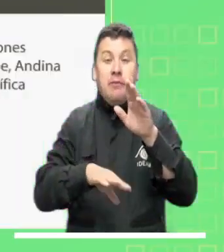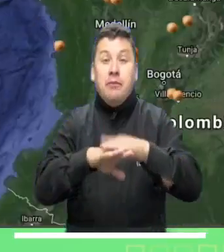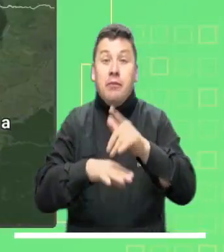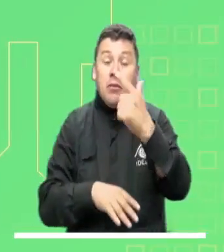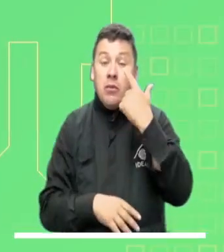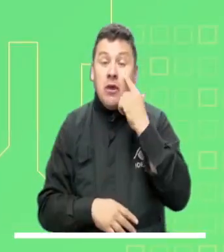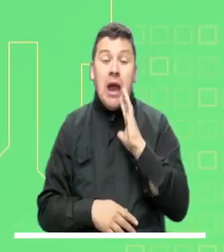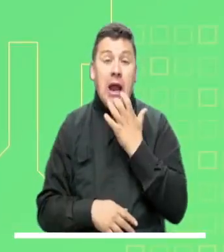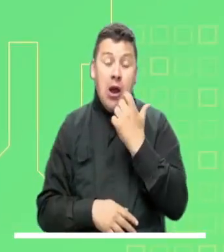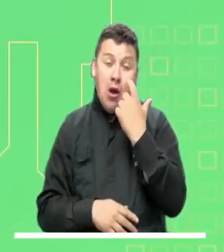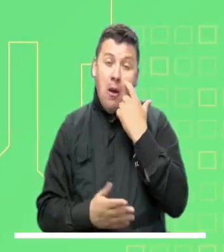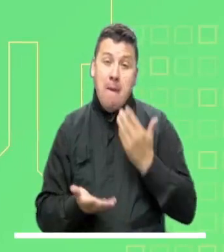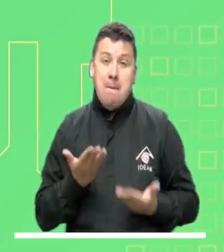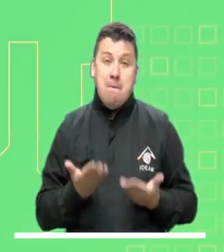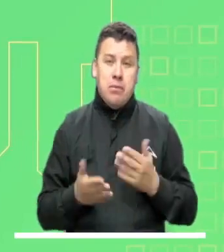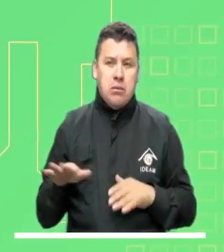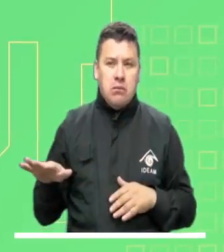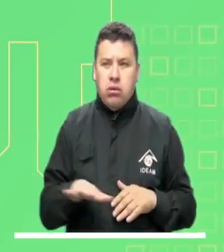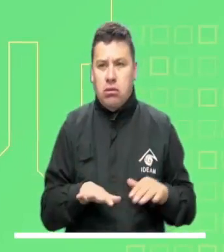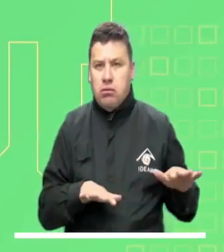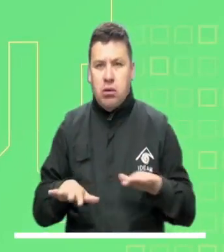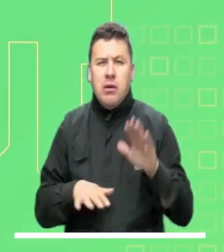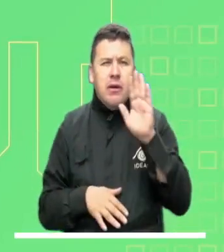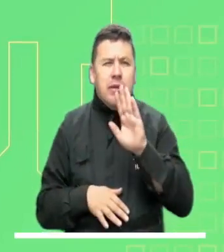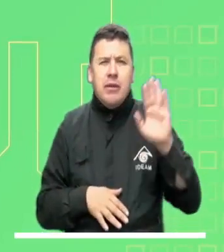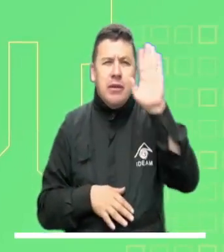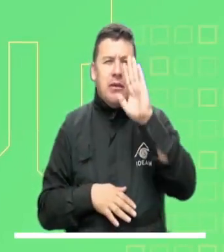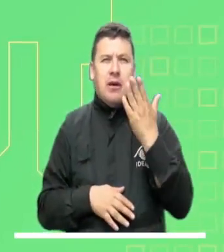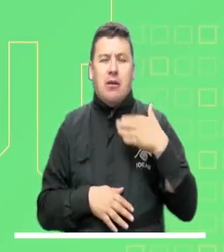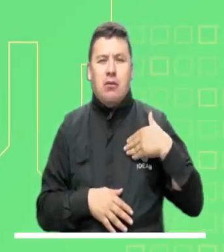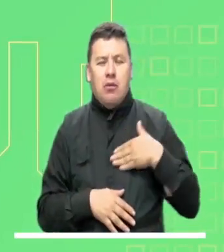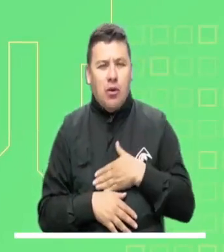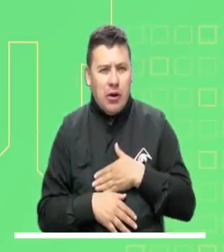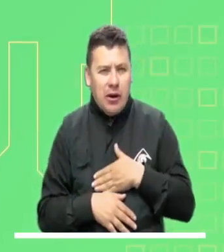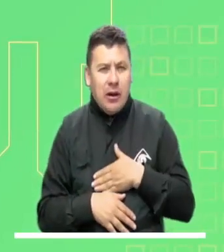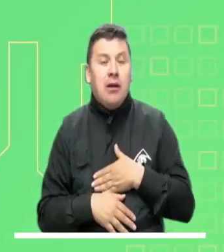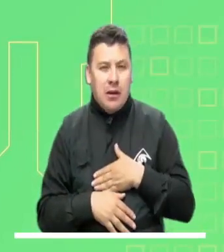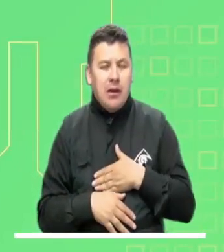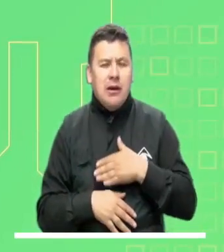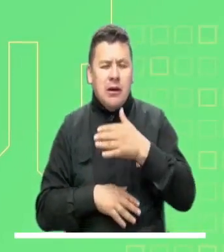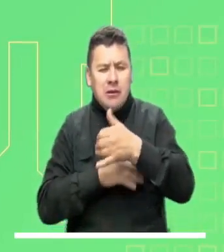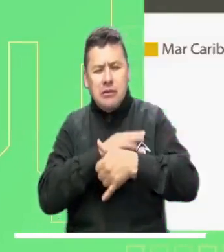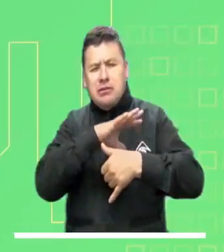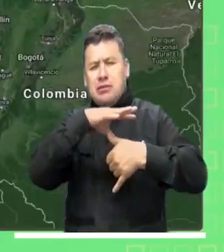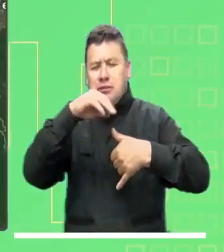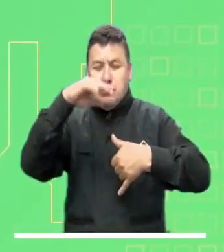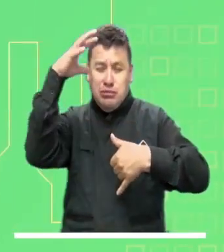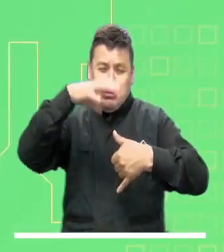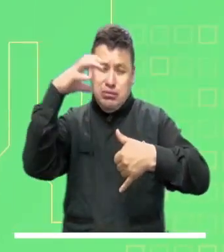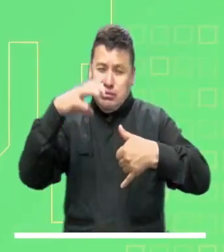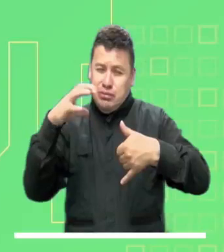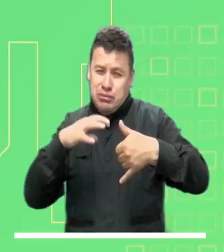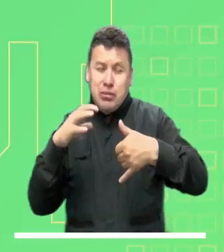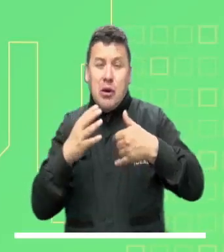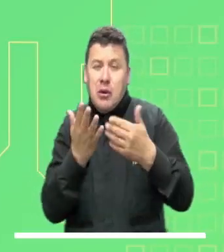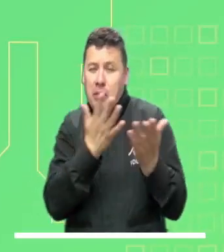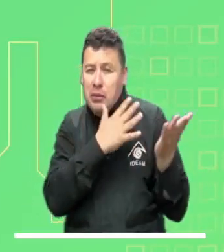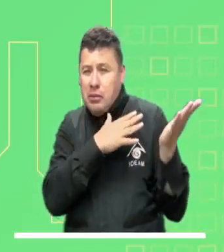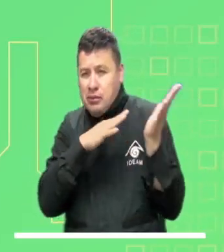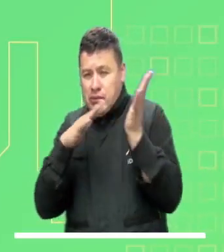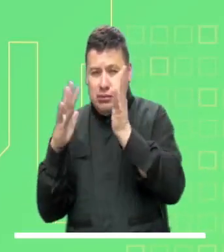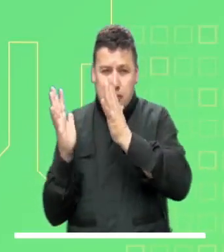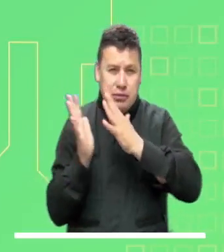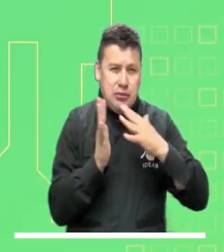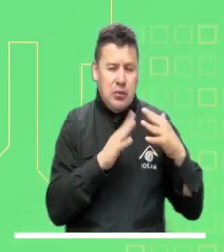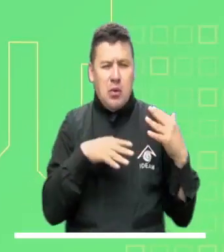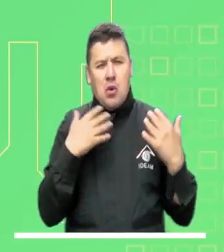También tenemos alerta naranja por posibles deslizamientos en los departamentos de Bolívar. El mar Caribe se verá afectado por la lluvia, el viento